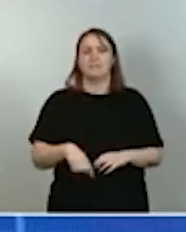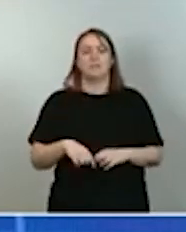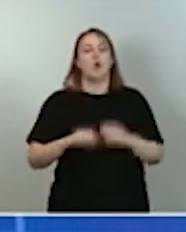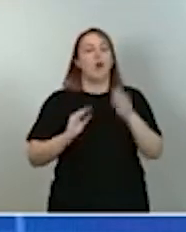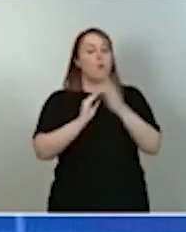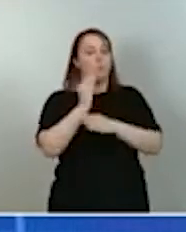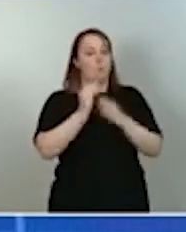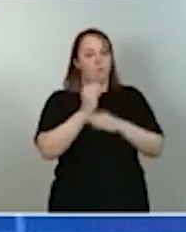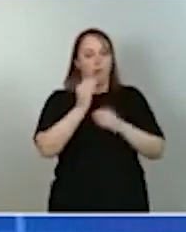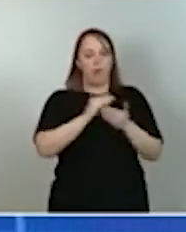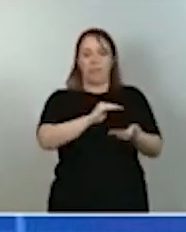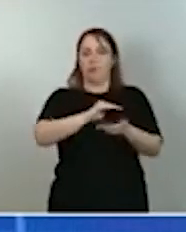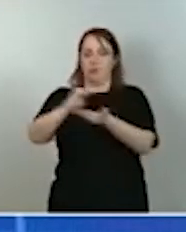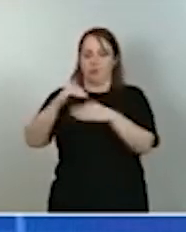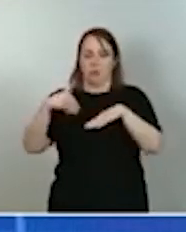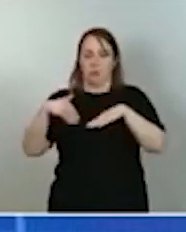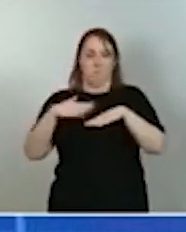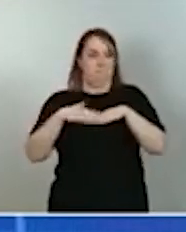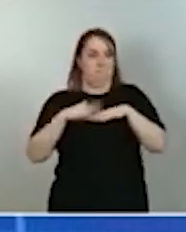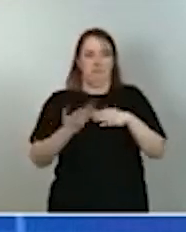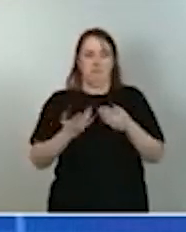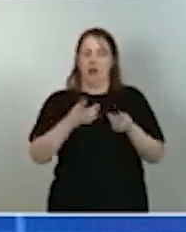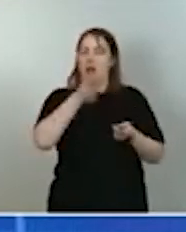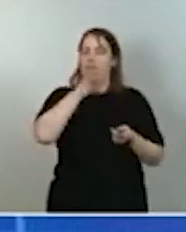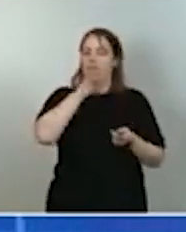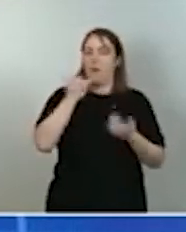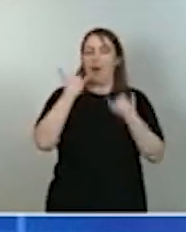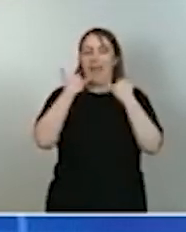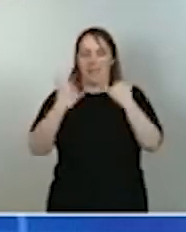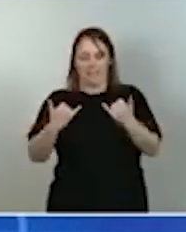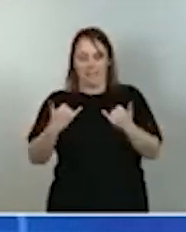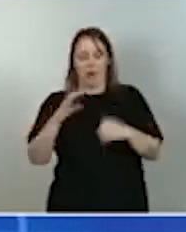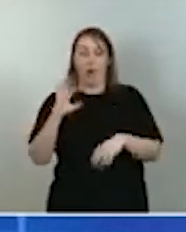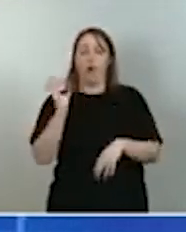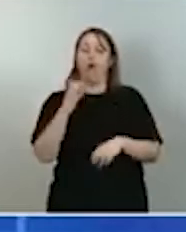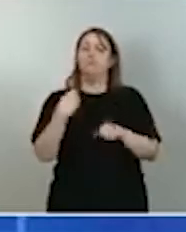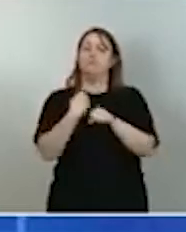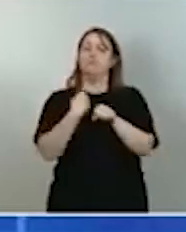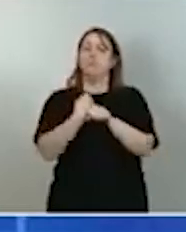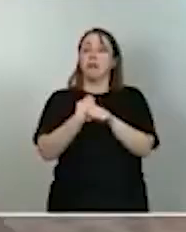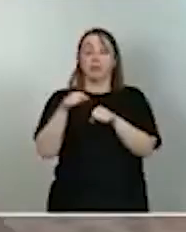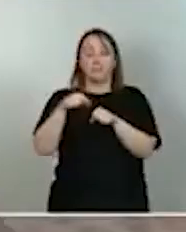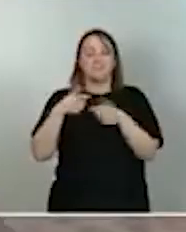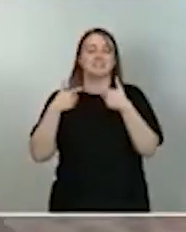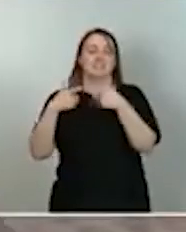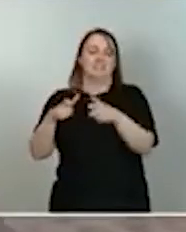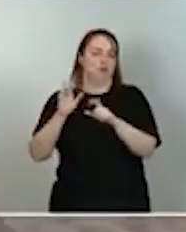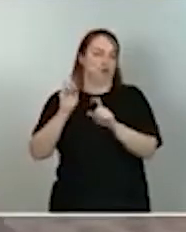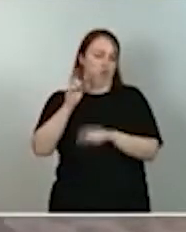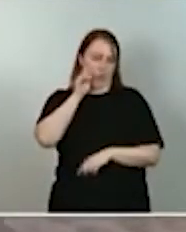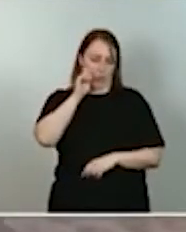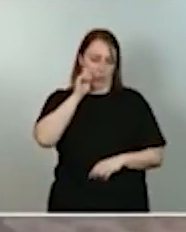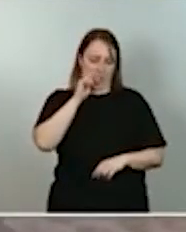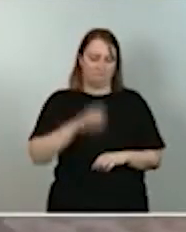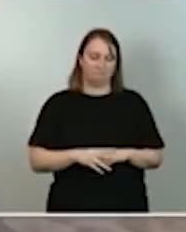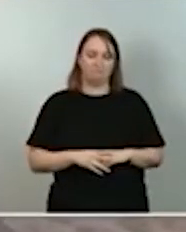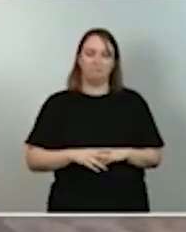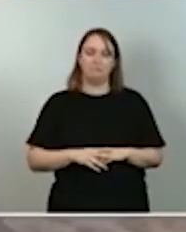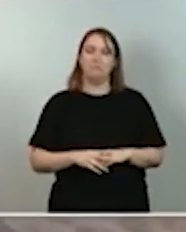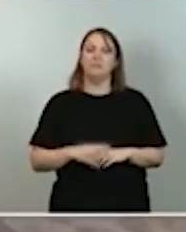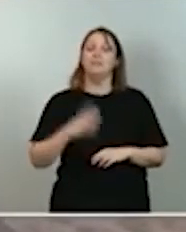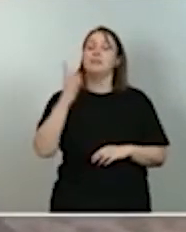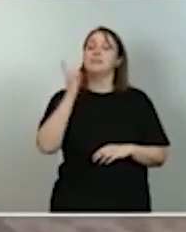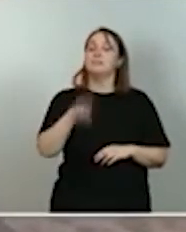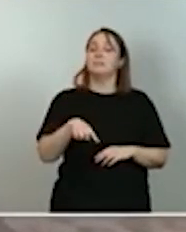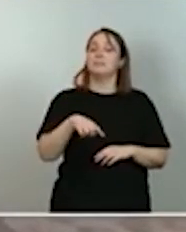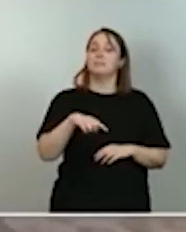básicos como el agua o la energía o los trabajadores del sector turístico. Lo saben también las instituciones europeas.